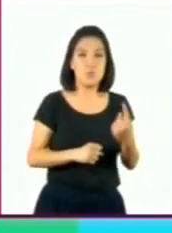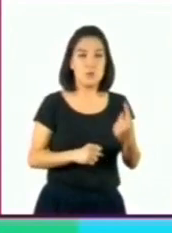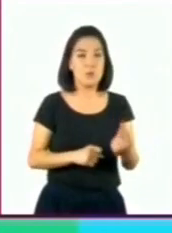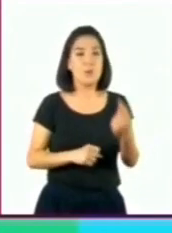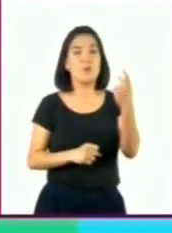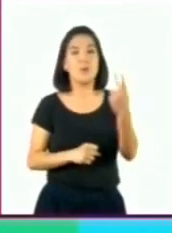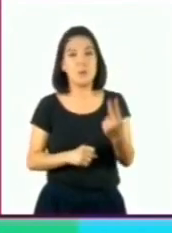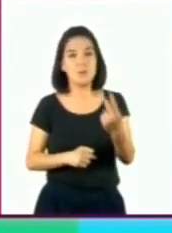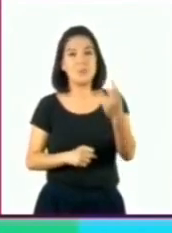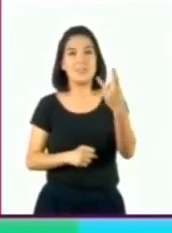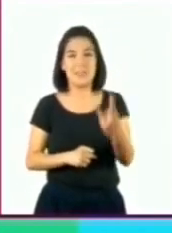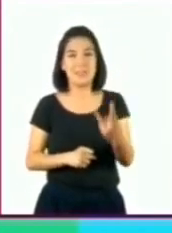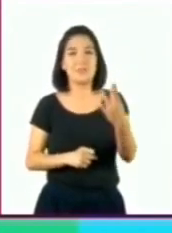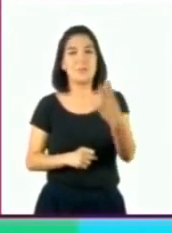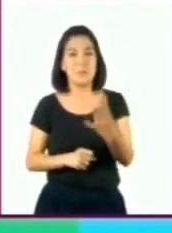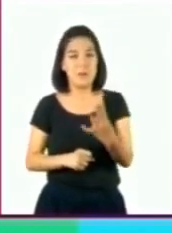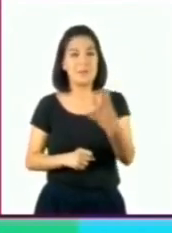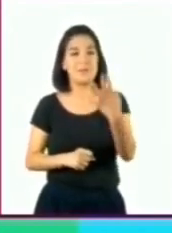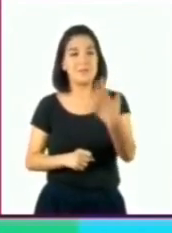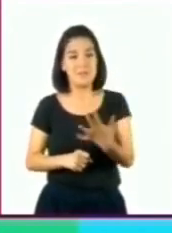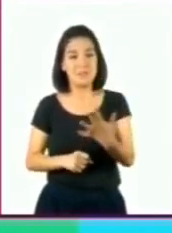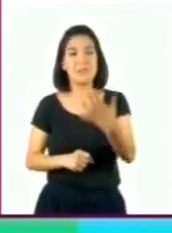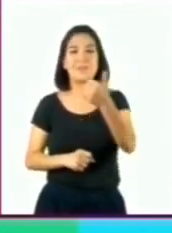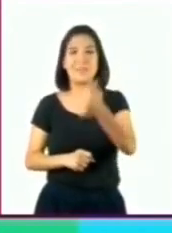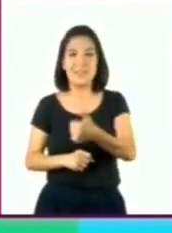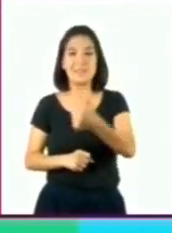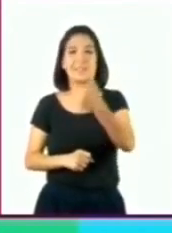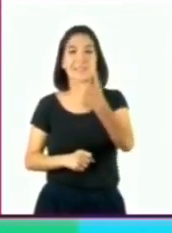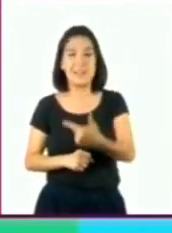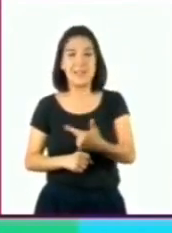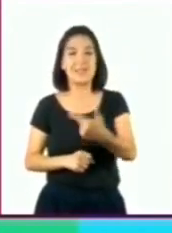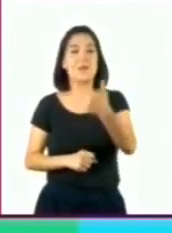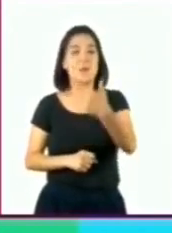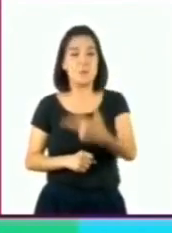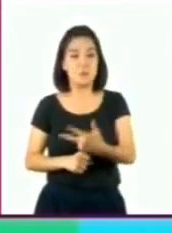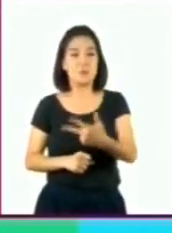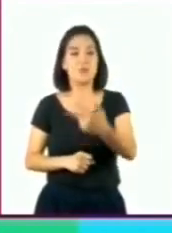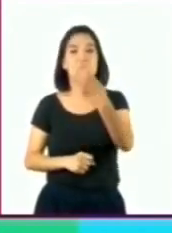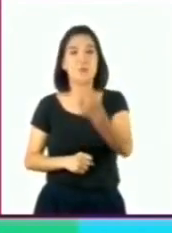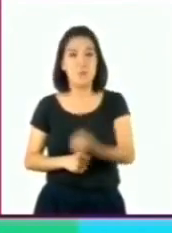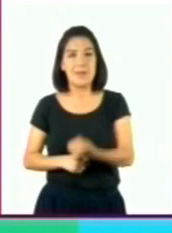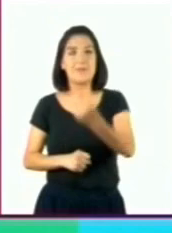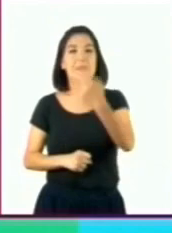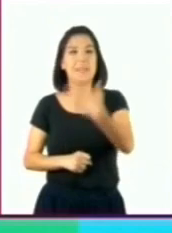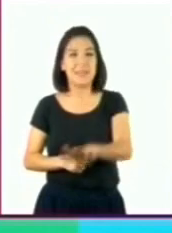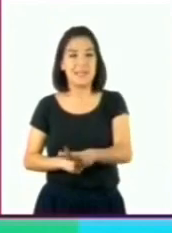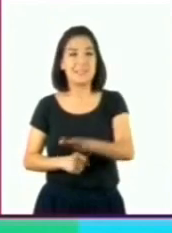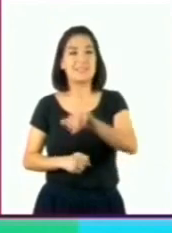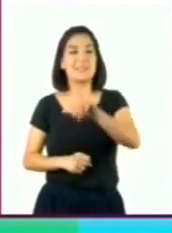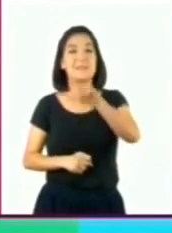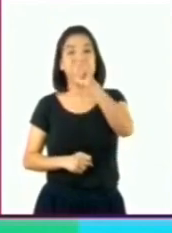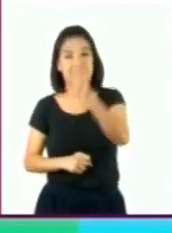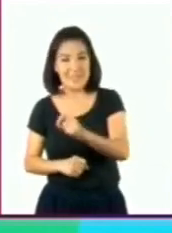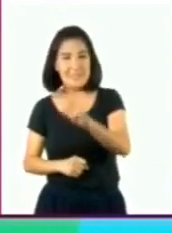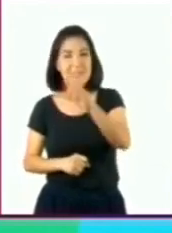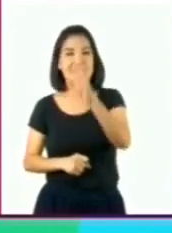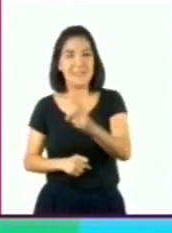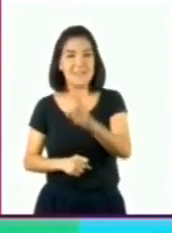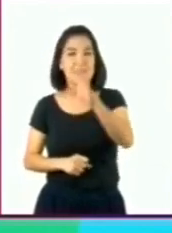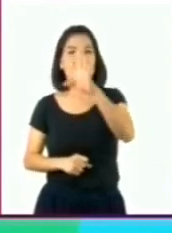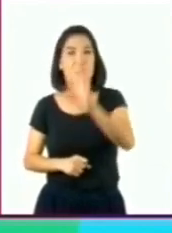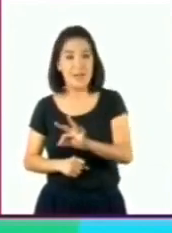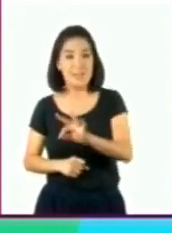dos, tres, cuatro, cinco, seis, siete, ocho, nueve, diez, veinte, treinta,